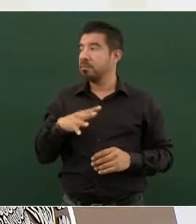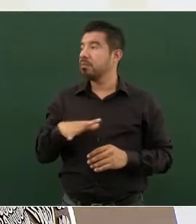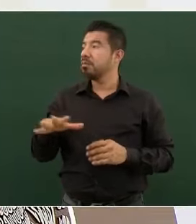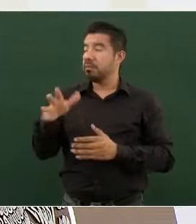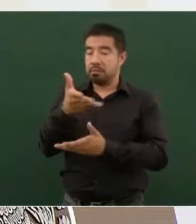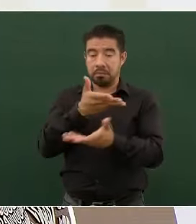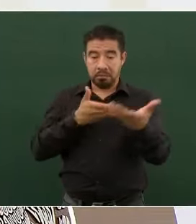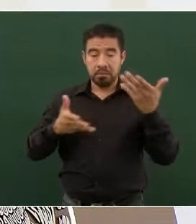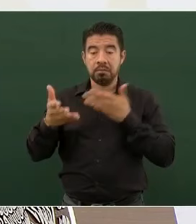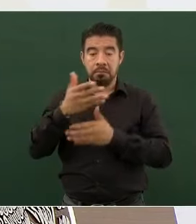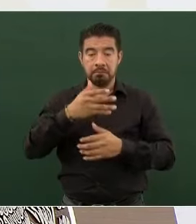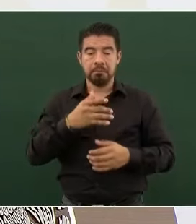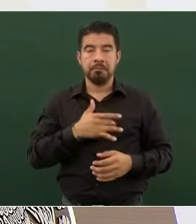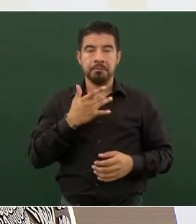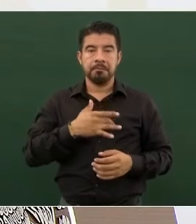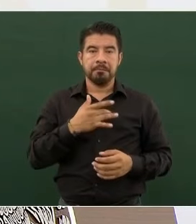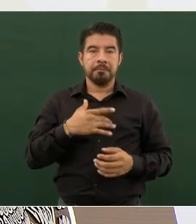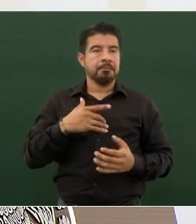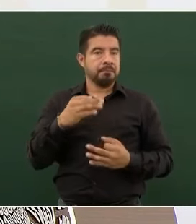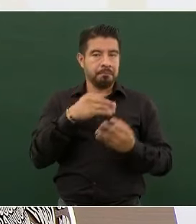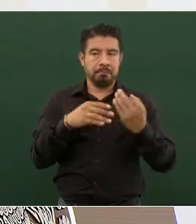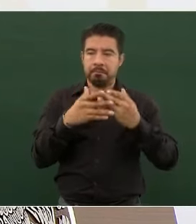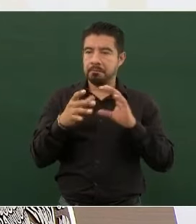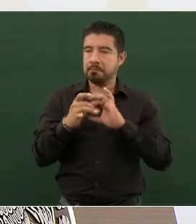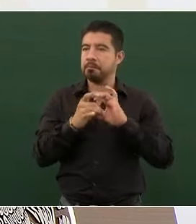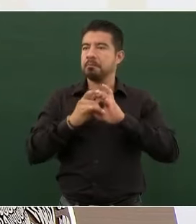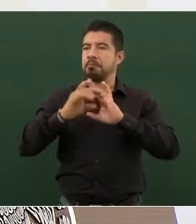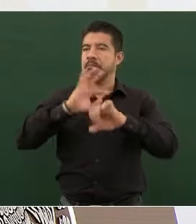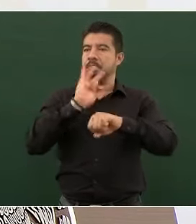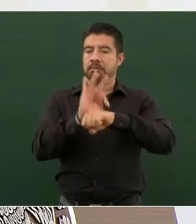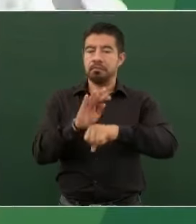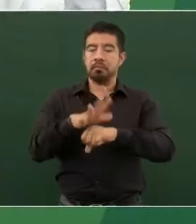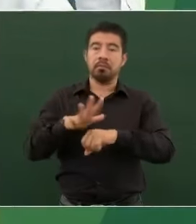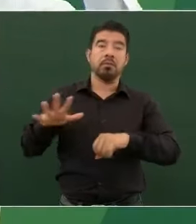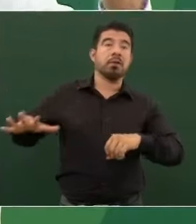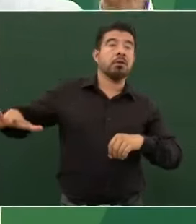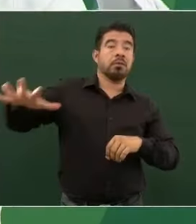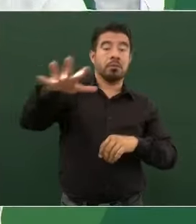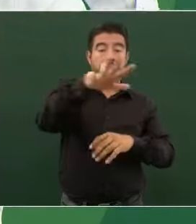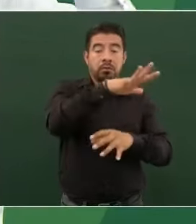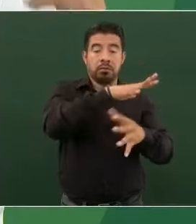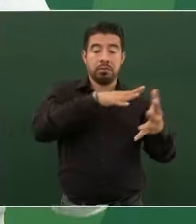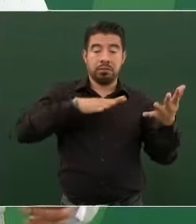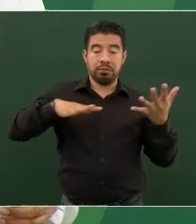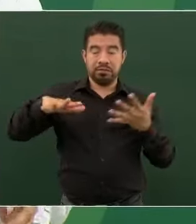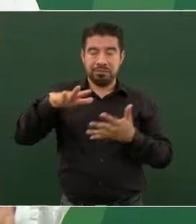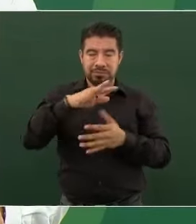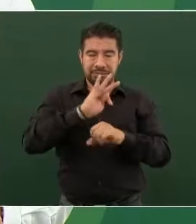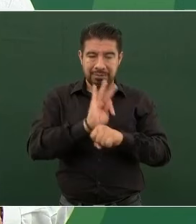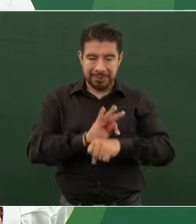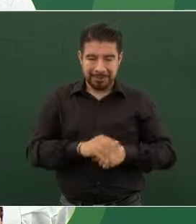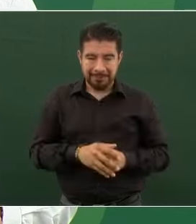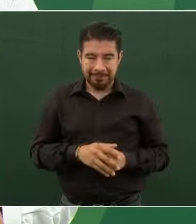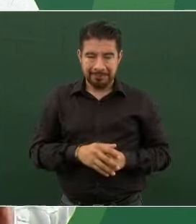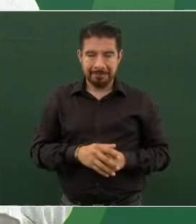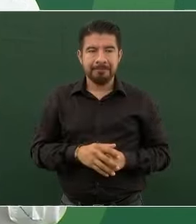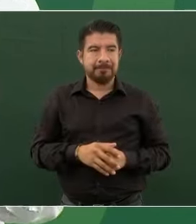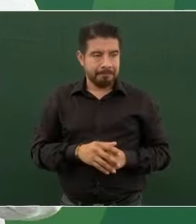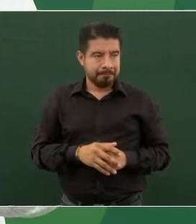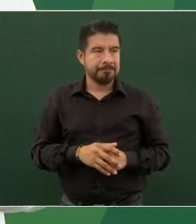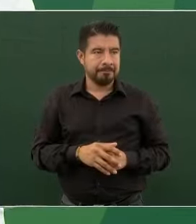es estar